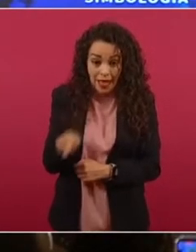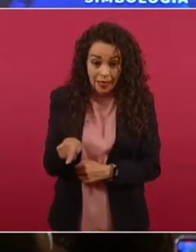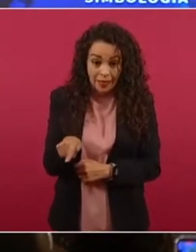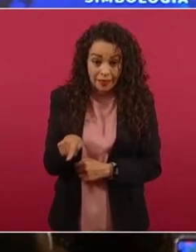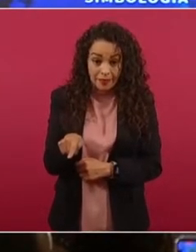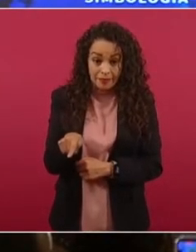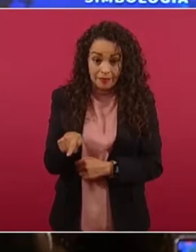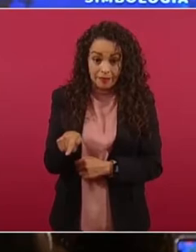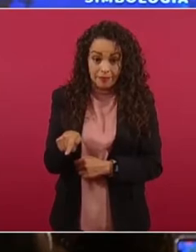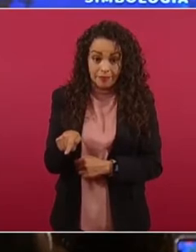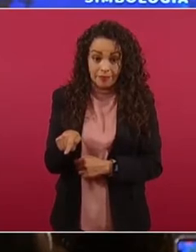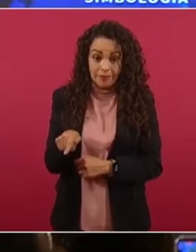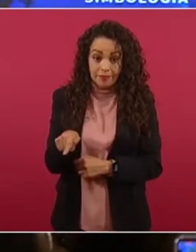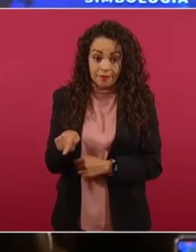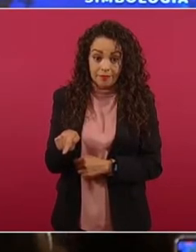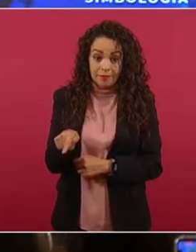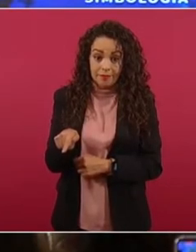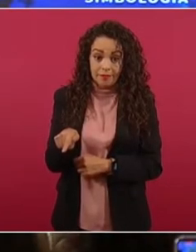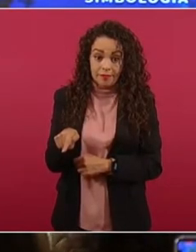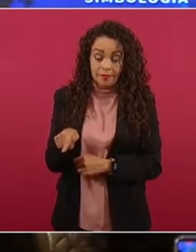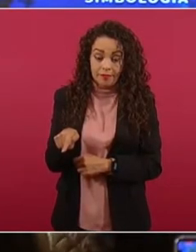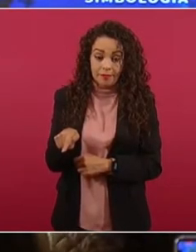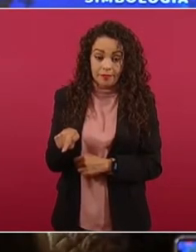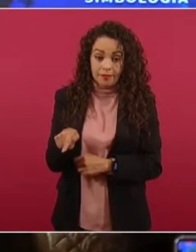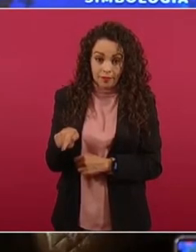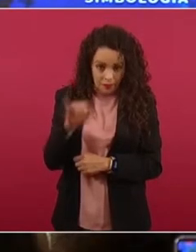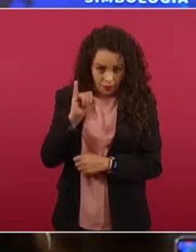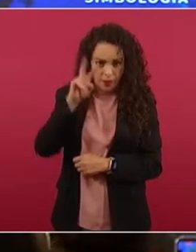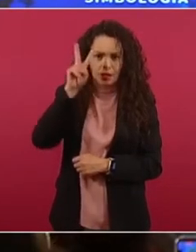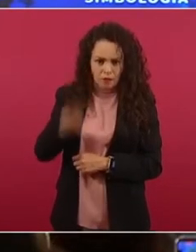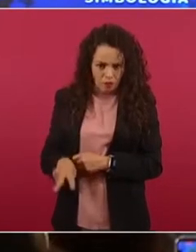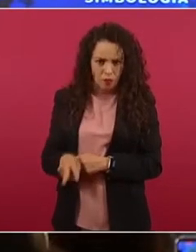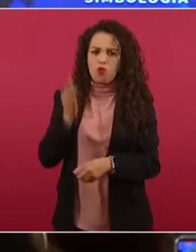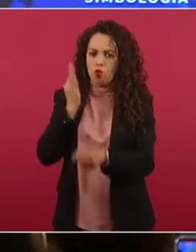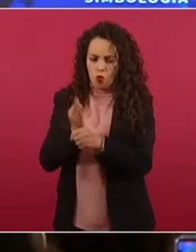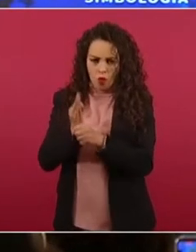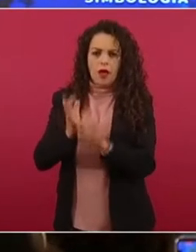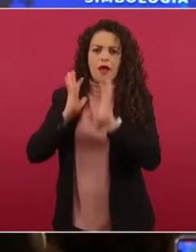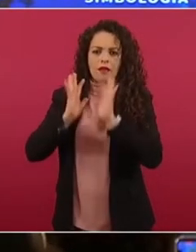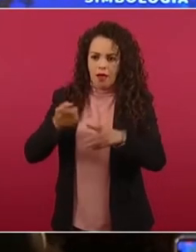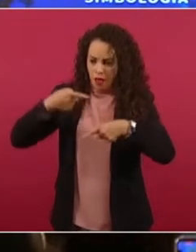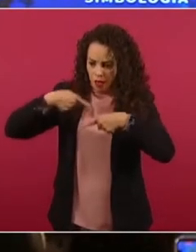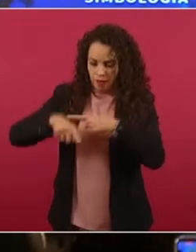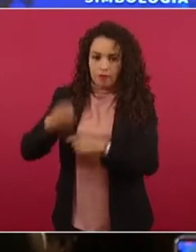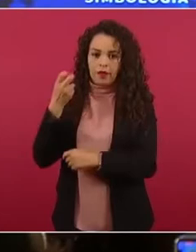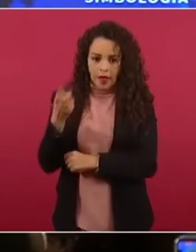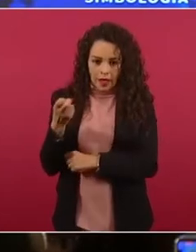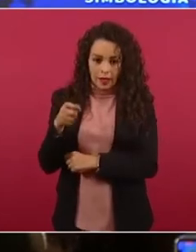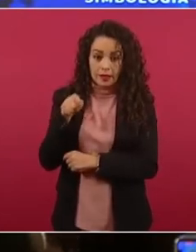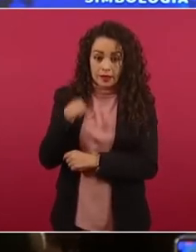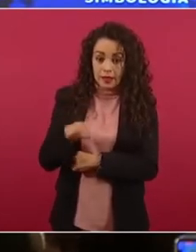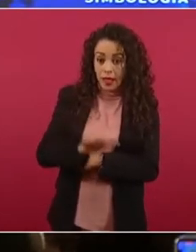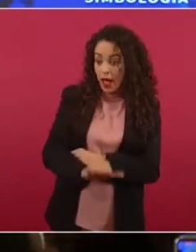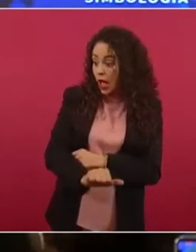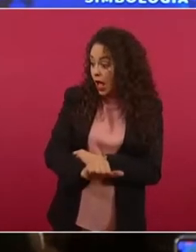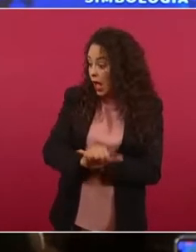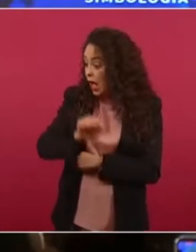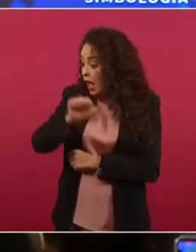aceptando que aquí se está trabajando, de aquí, acá,